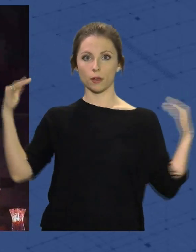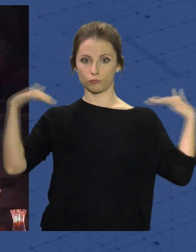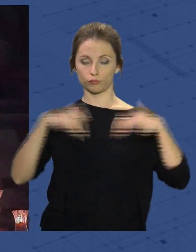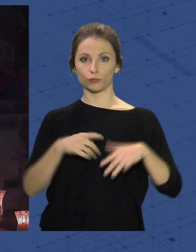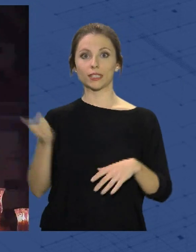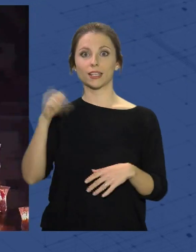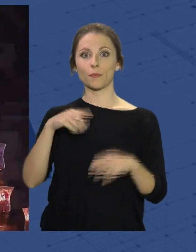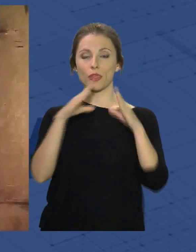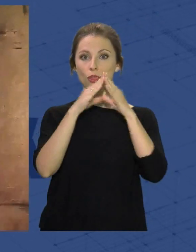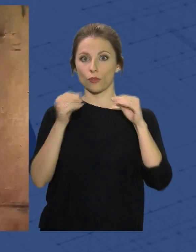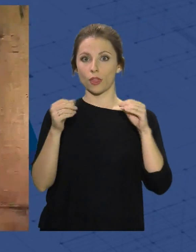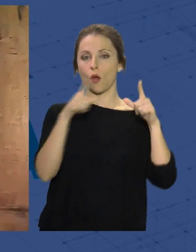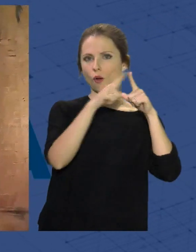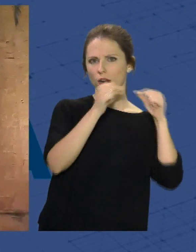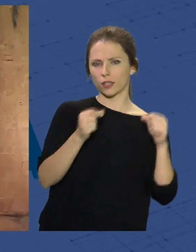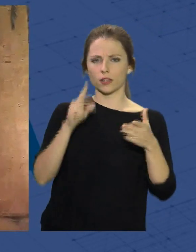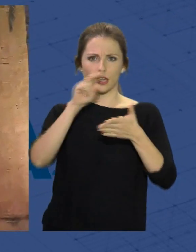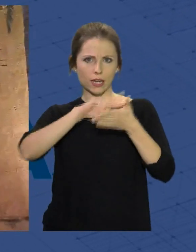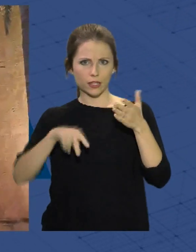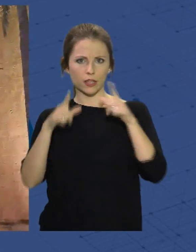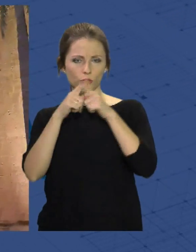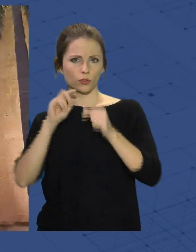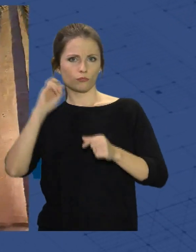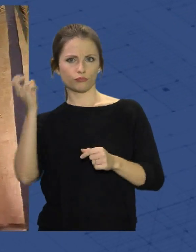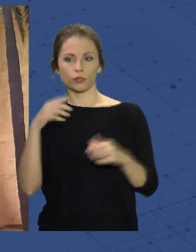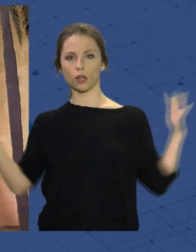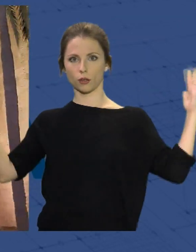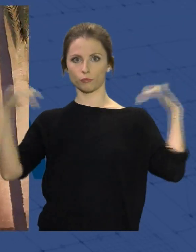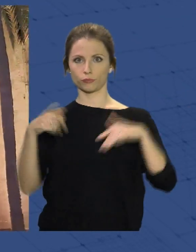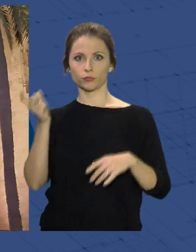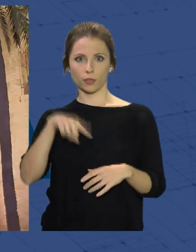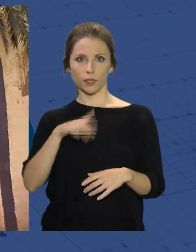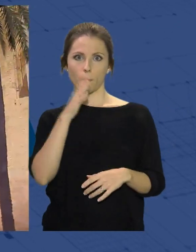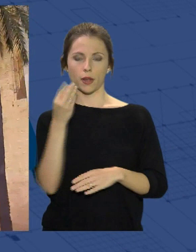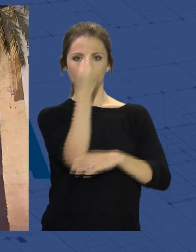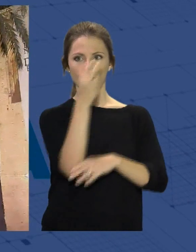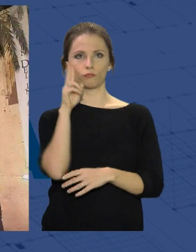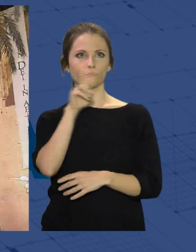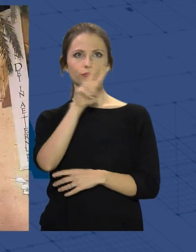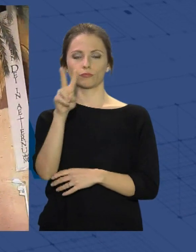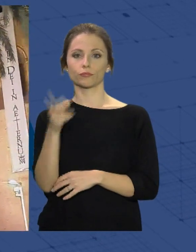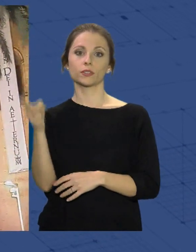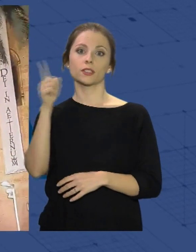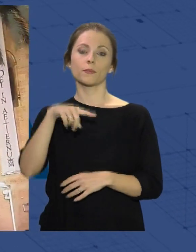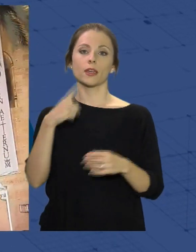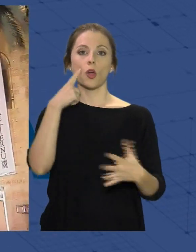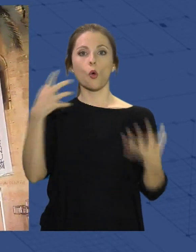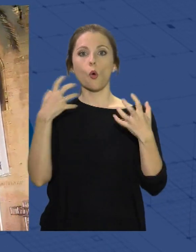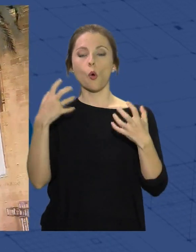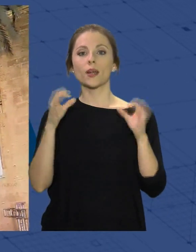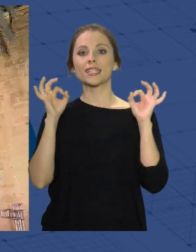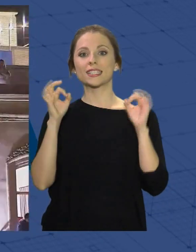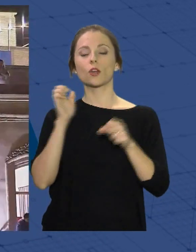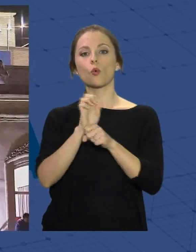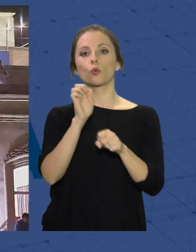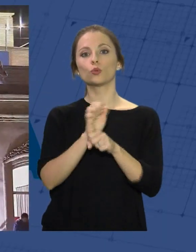como Galicia, Asturias o Castilla y León han podido disfrutar del patrimonio de la ciudad y de su imaginería. Con obras de escultores tan prestigiosos como Dubé de Luque,